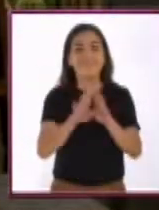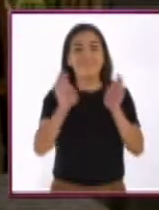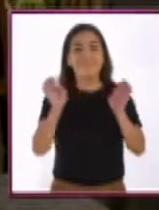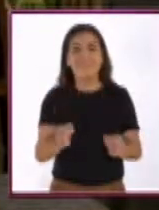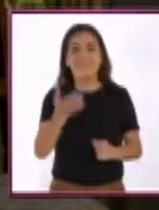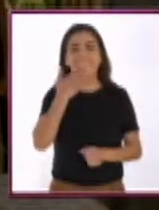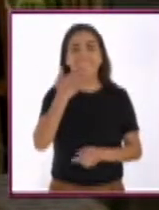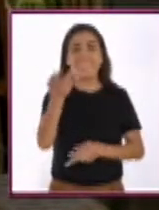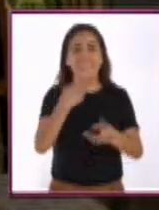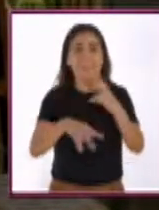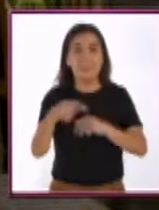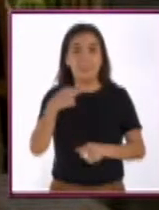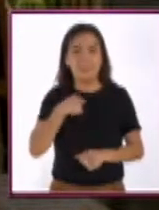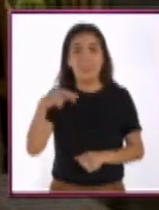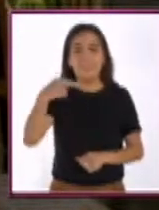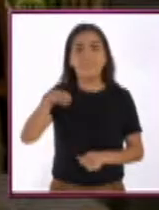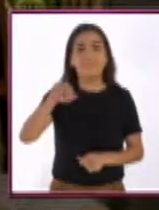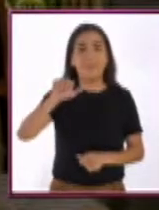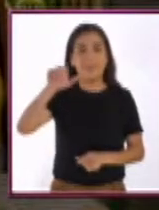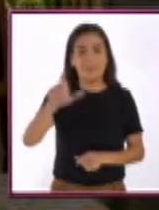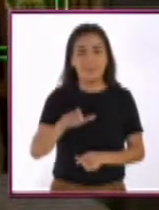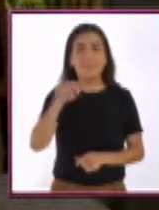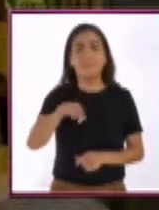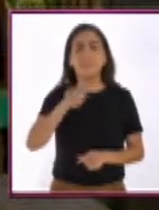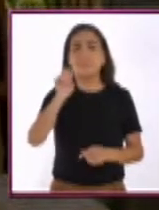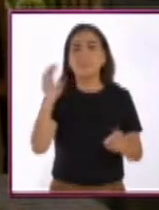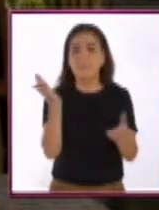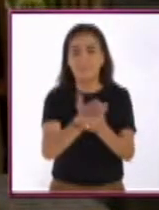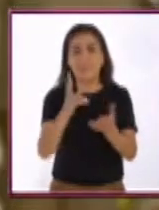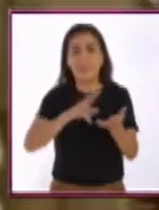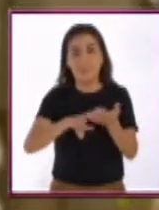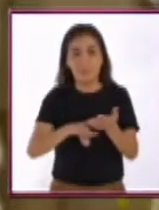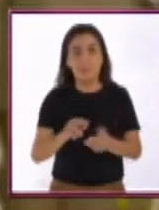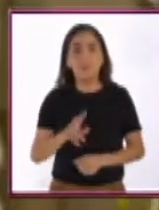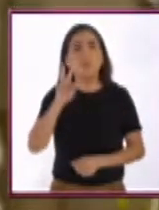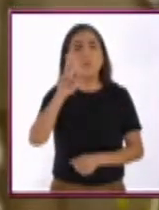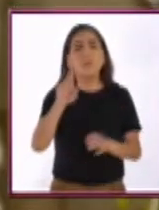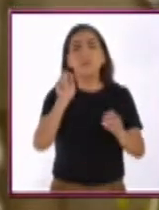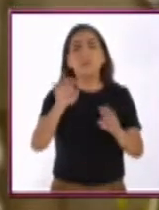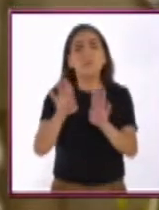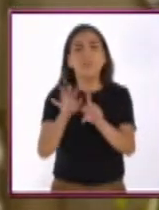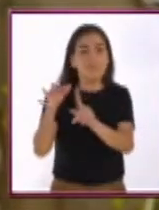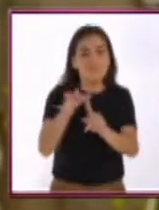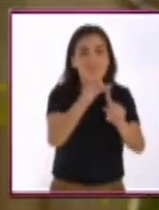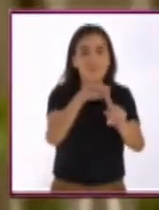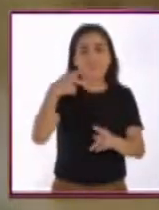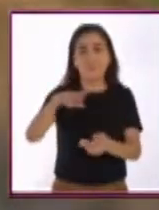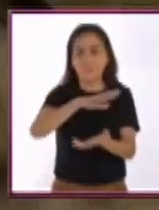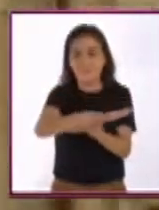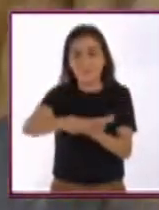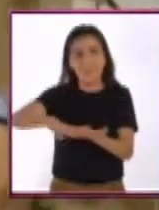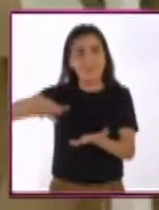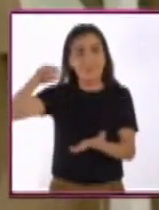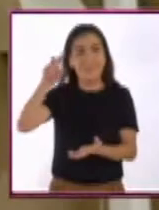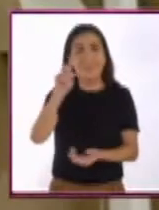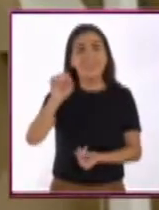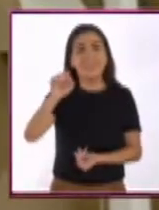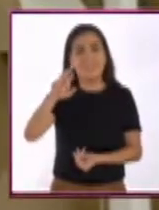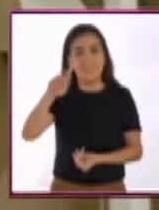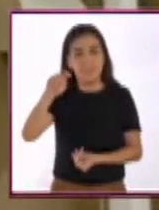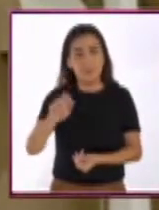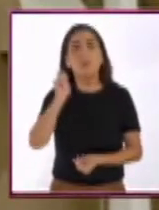¿Qué tal? ¿Cómo les va? Bienvenidos. Yo soy Max Espejel y esto es Agenda Verde. Hoy los llevaremos a un recorrido por el desierto.